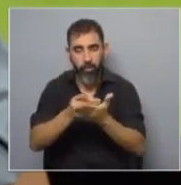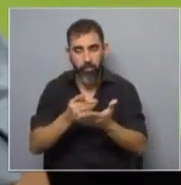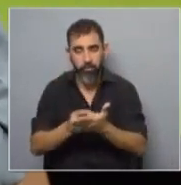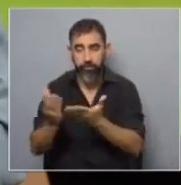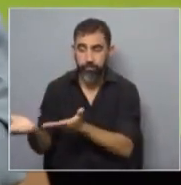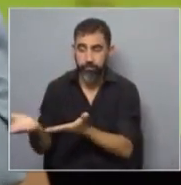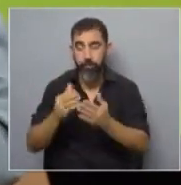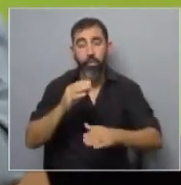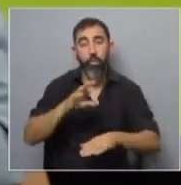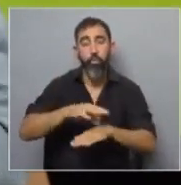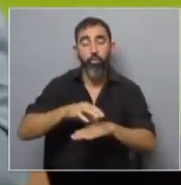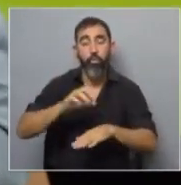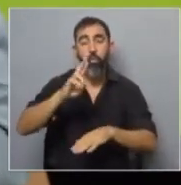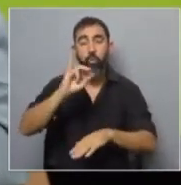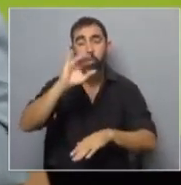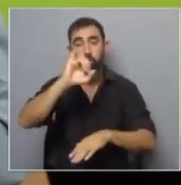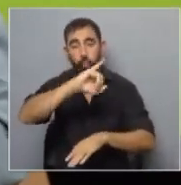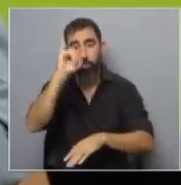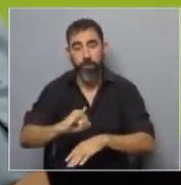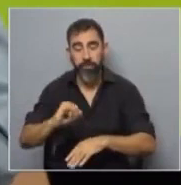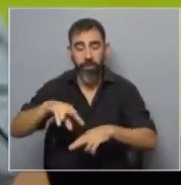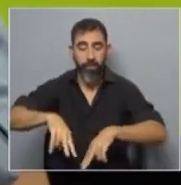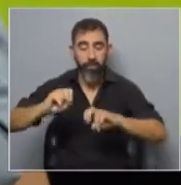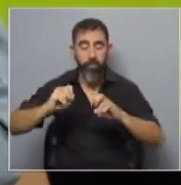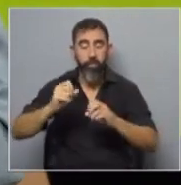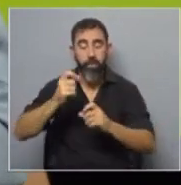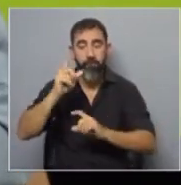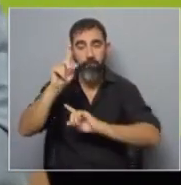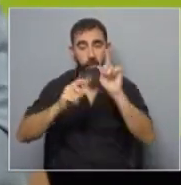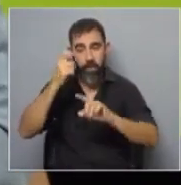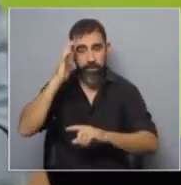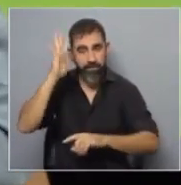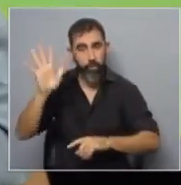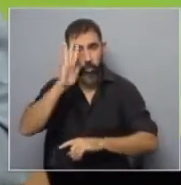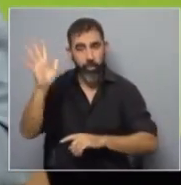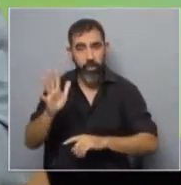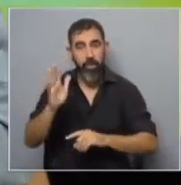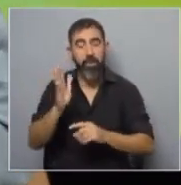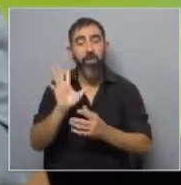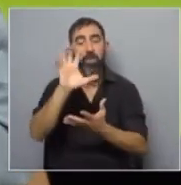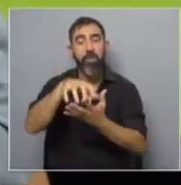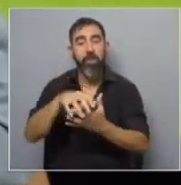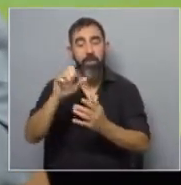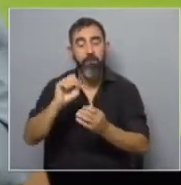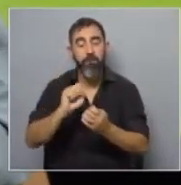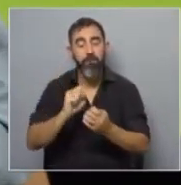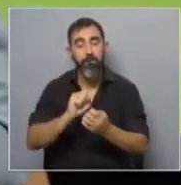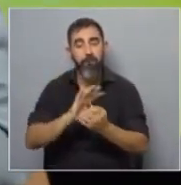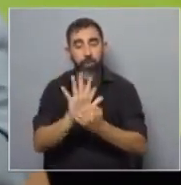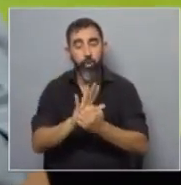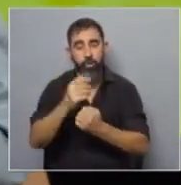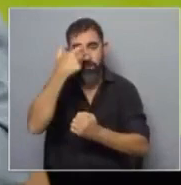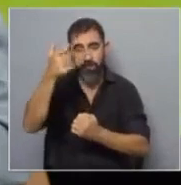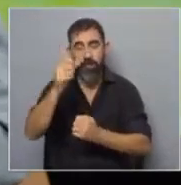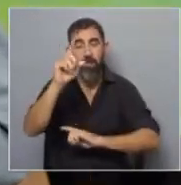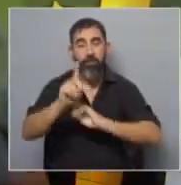Recibimos al doctor Paul Ruiz del Centro de Investigación Clínica de Facultad de Psicología y el Departamento de Biosciencias de Facultad de Veterinaria,